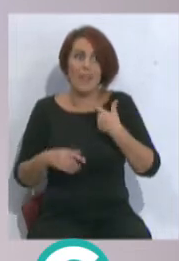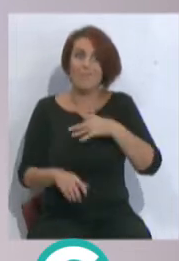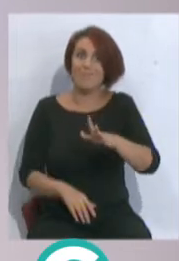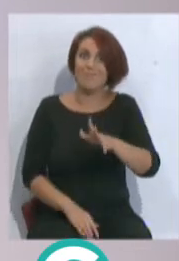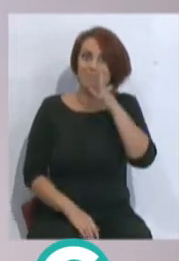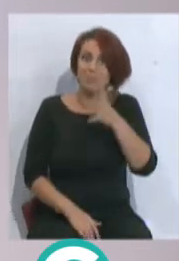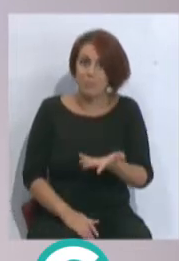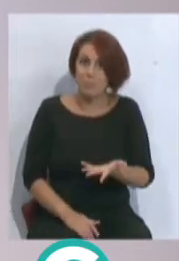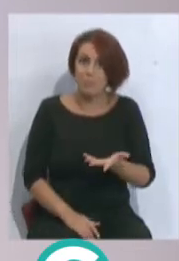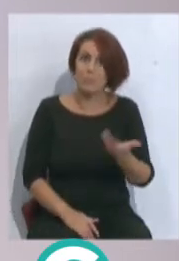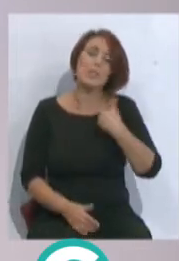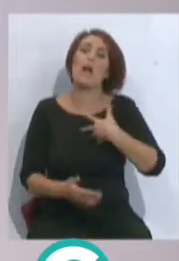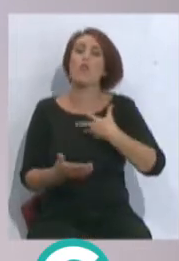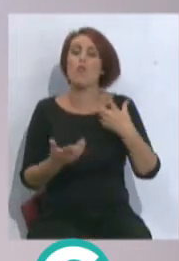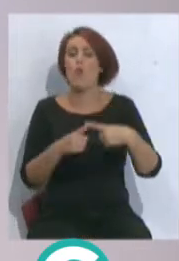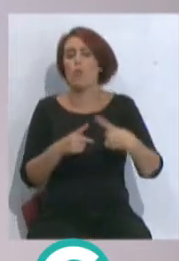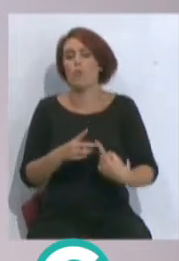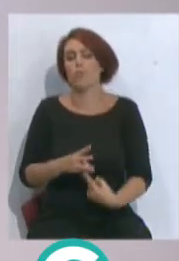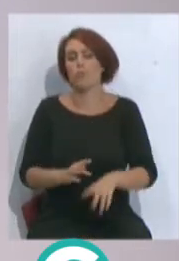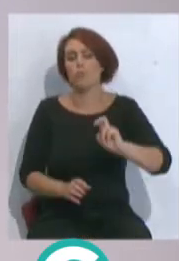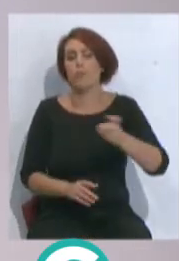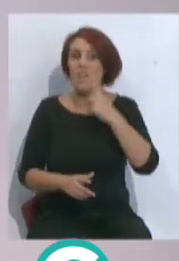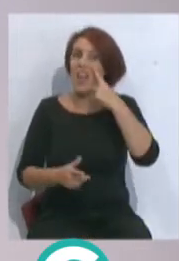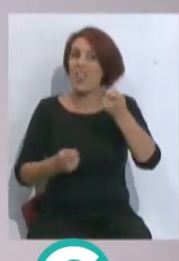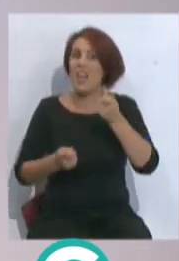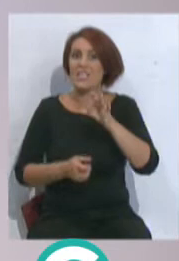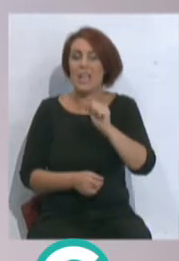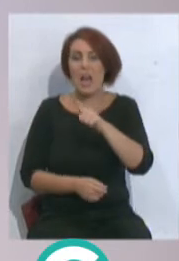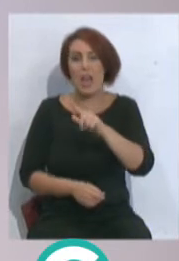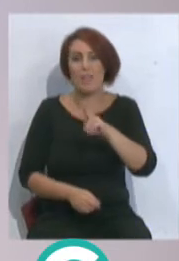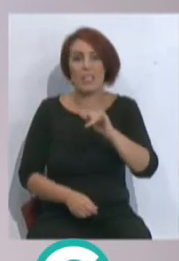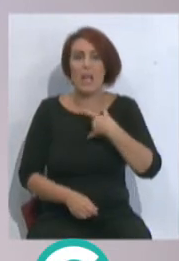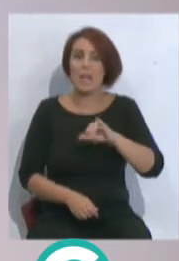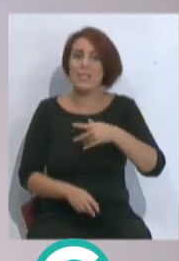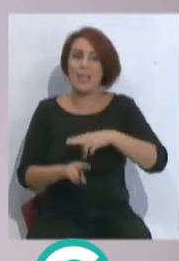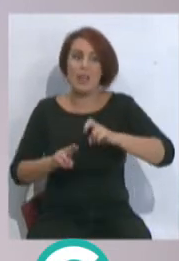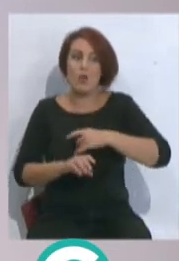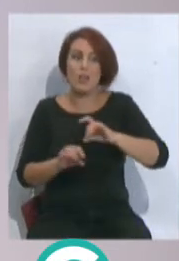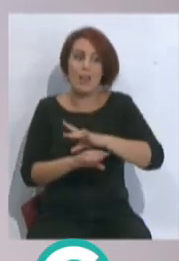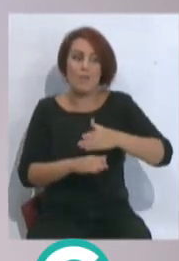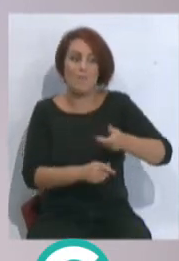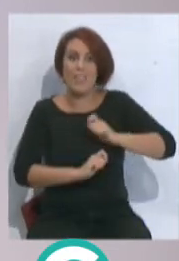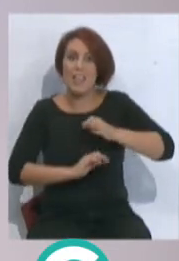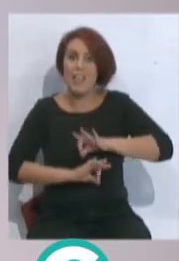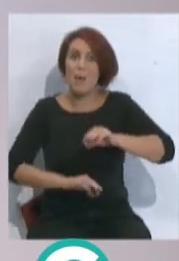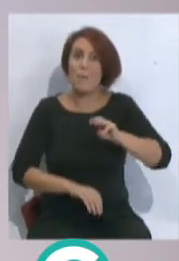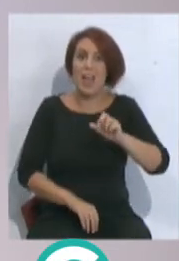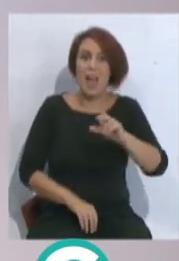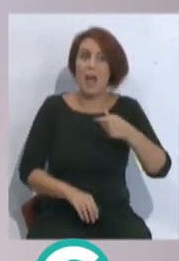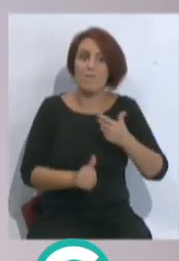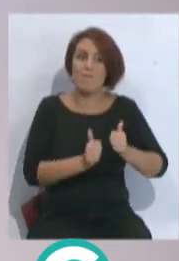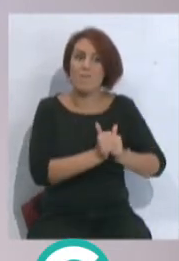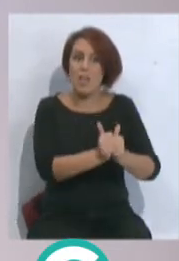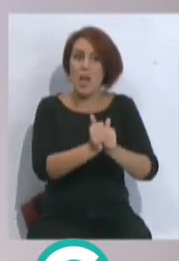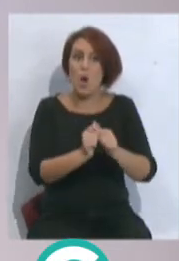cogido la matrícula en el aspecto de que ya todas esas cosas, la vigilancia Salvi la tiene, los balones no le llegan claro en el Gredo, en el momento que Perea está por la banda, ya